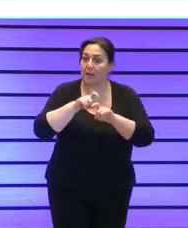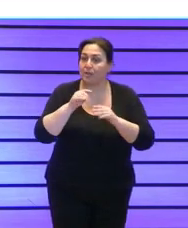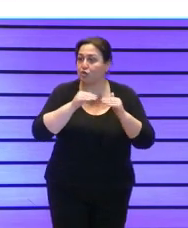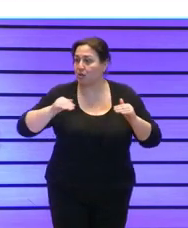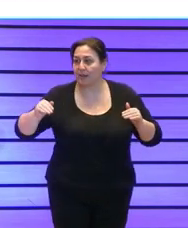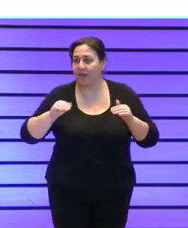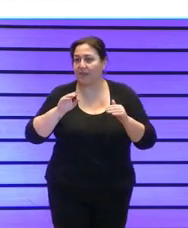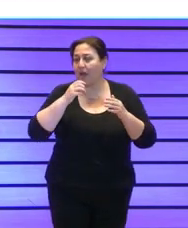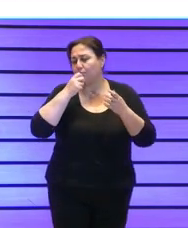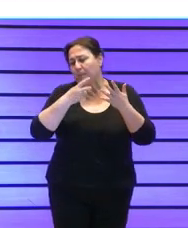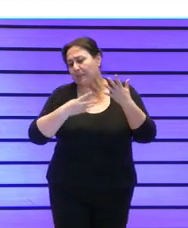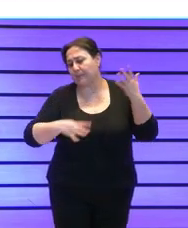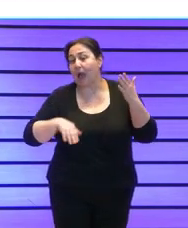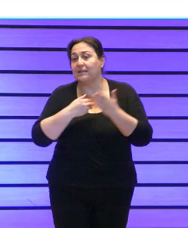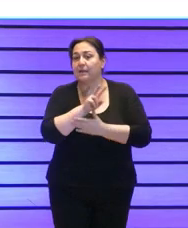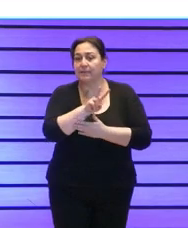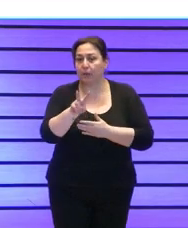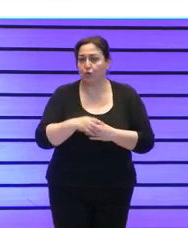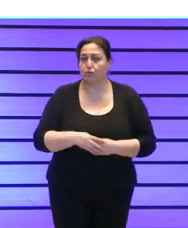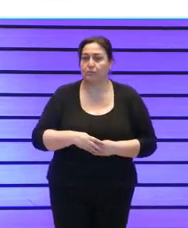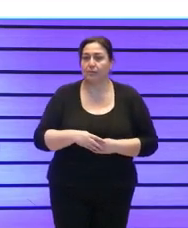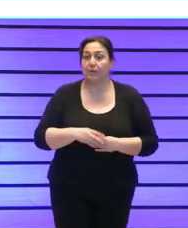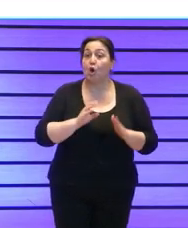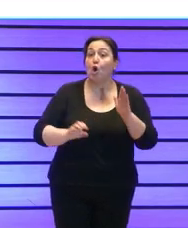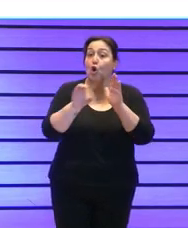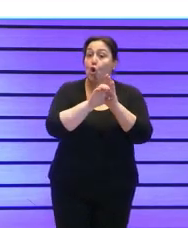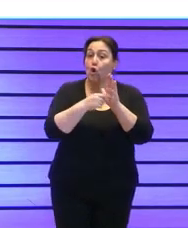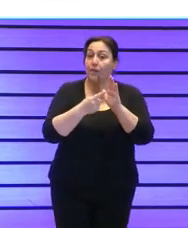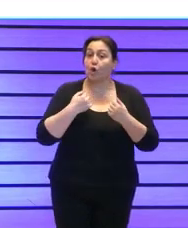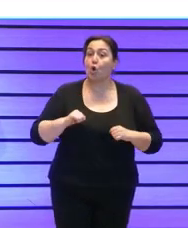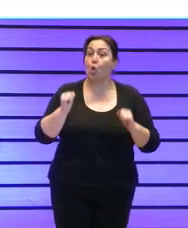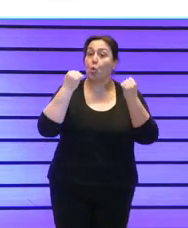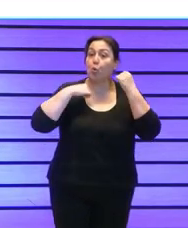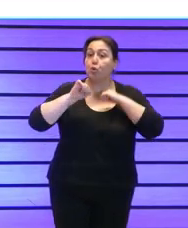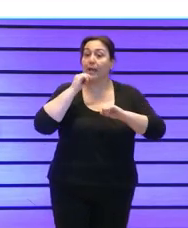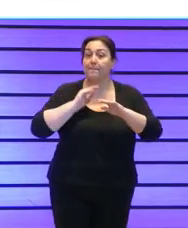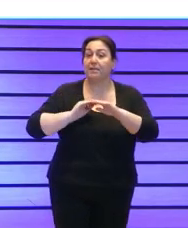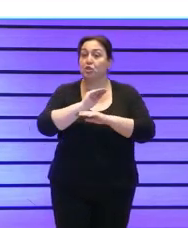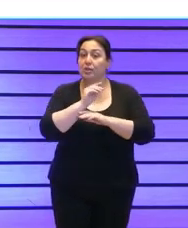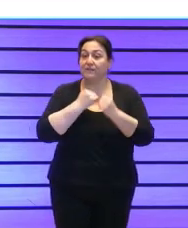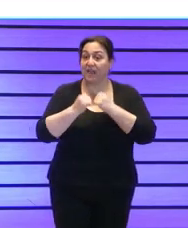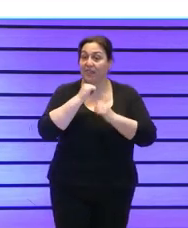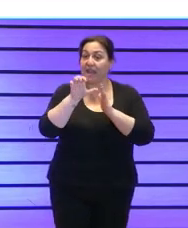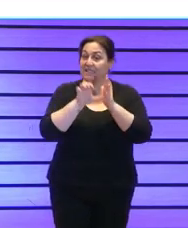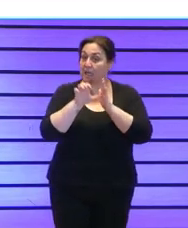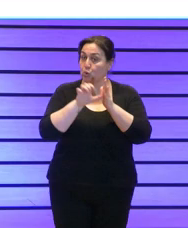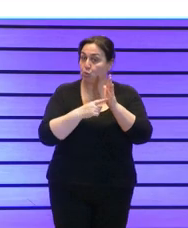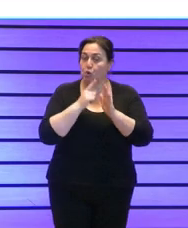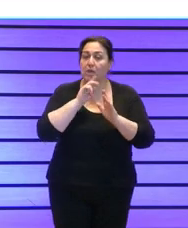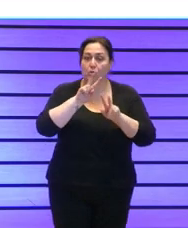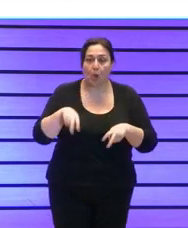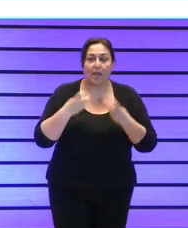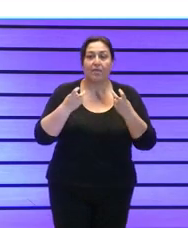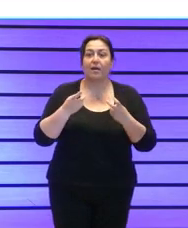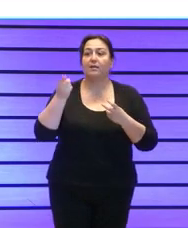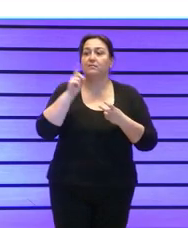bueno así hasta 22 se actualiza el código de conducta de inversiones financieras se actualizan los estatutos se crea canal